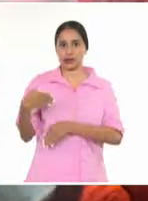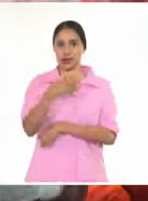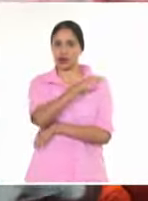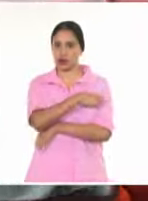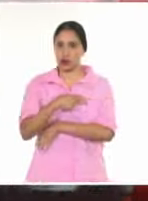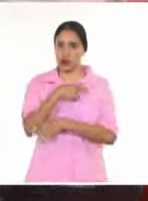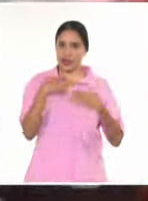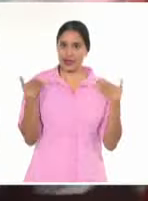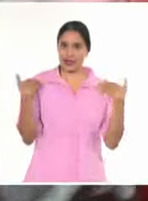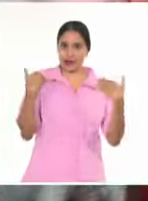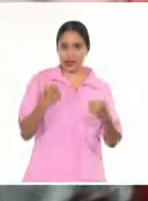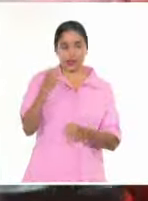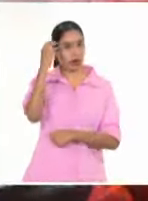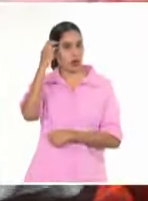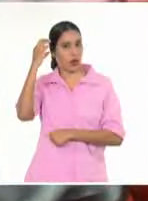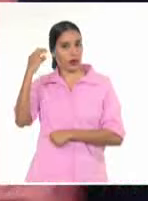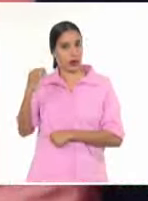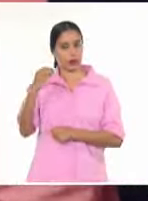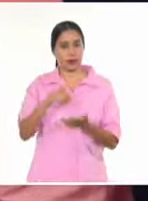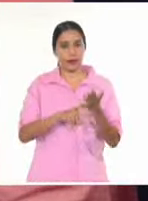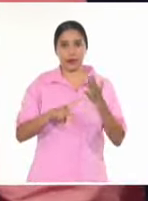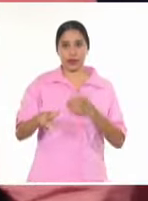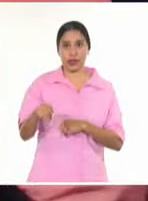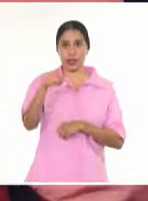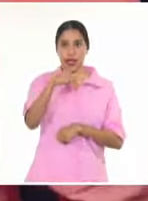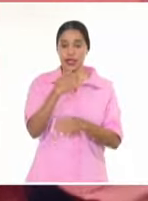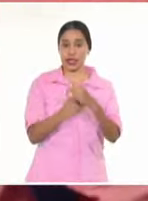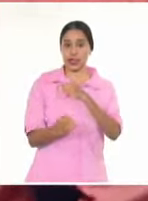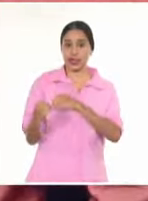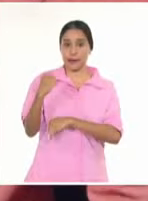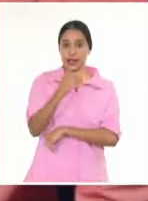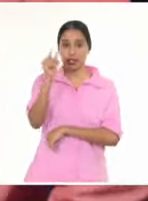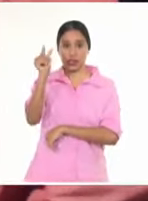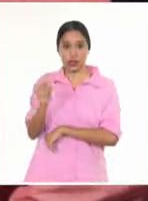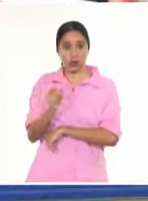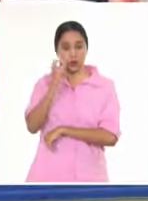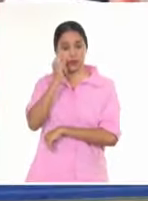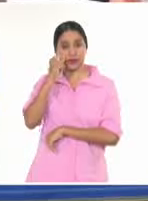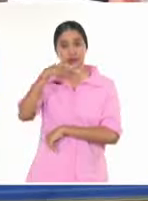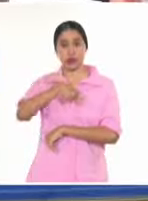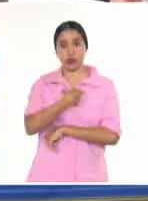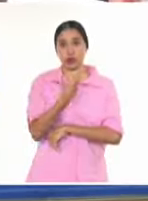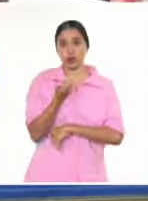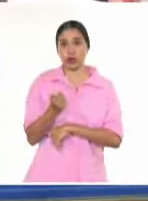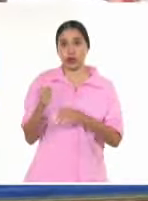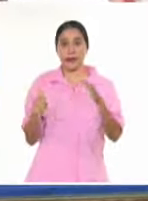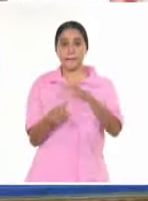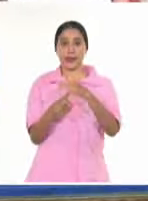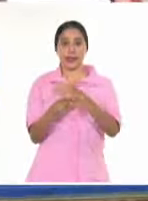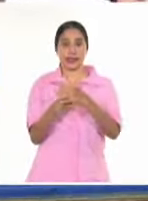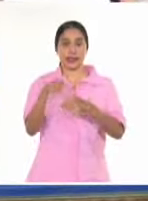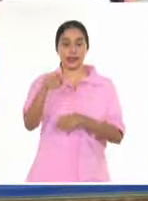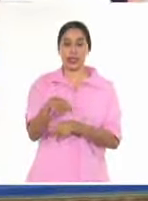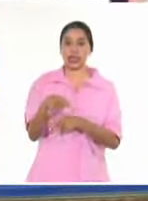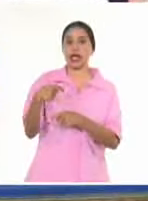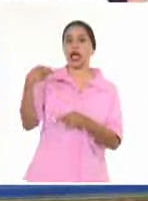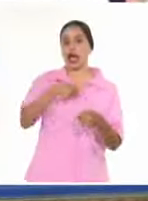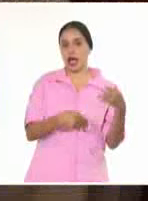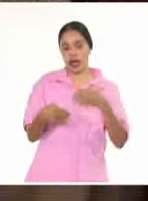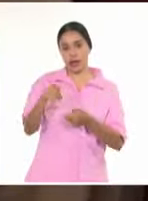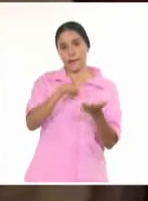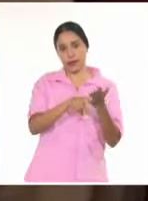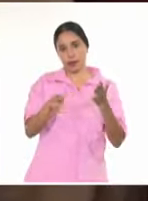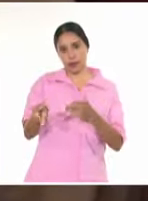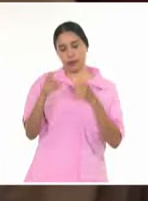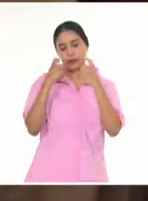partido y el gobierno en el territorio, el ministro de Cultura, Alpidio Alonso, y la presidenta de la organización en el país, Marta